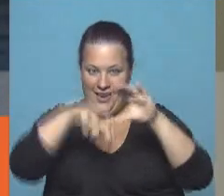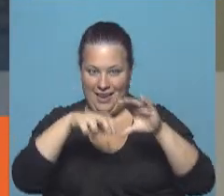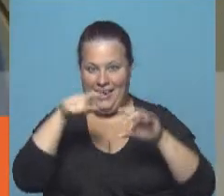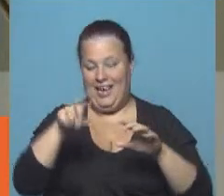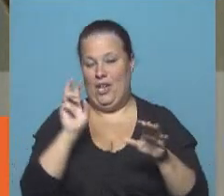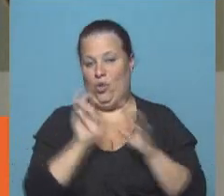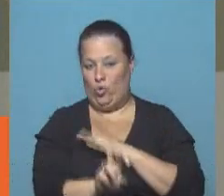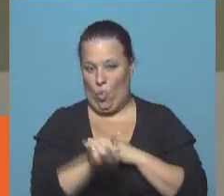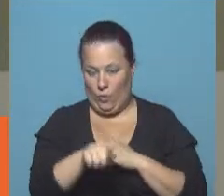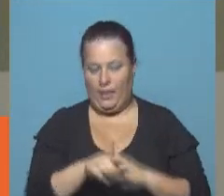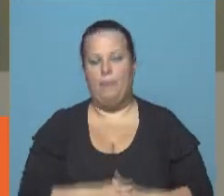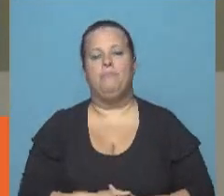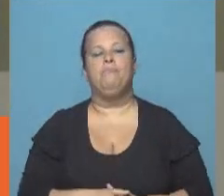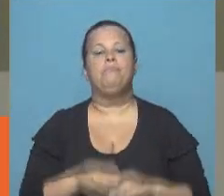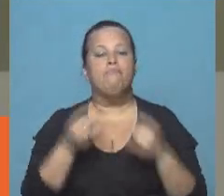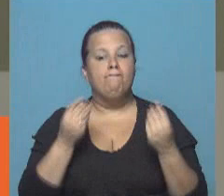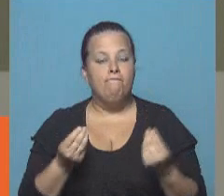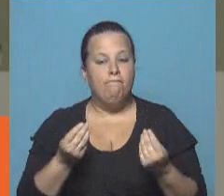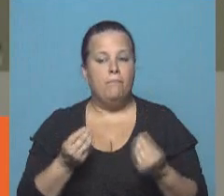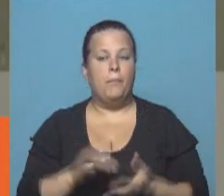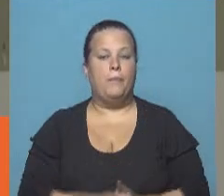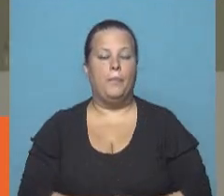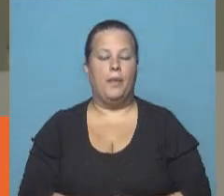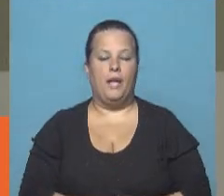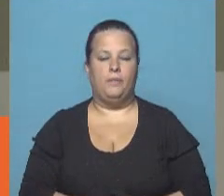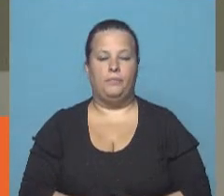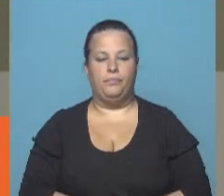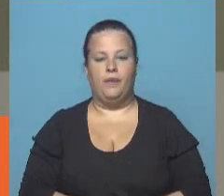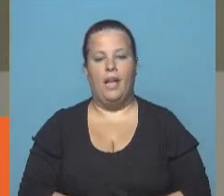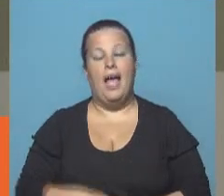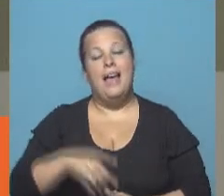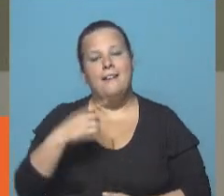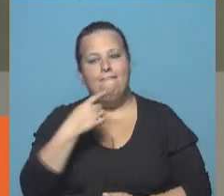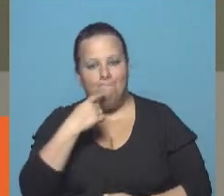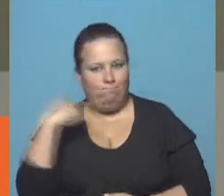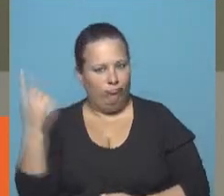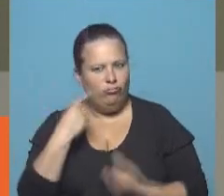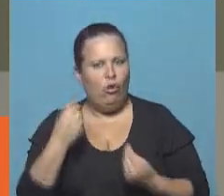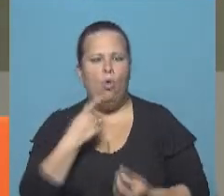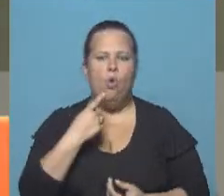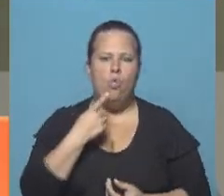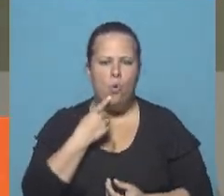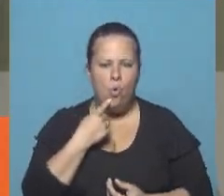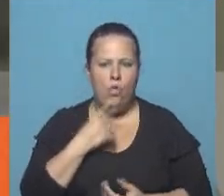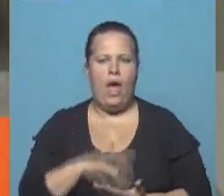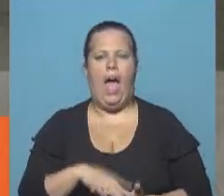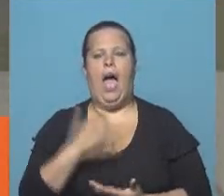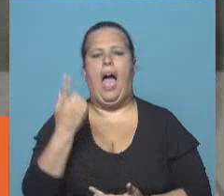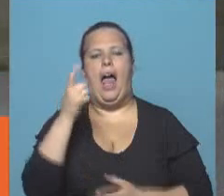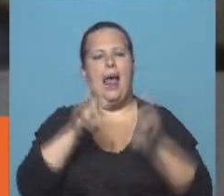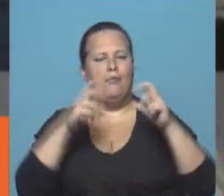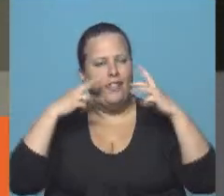esta formación. Lo que están... la gran pregunta, la gran duda que tienen los